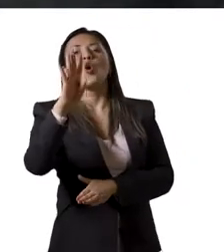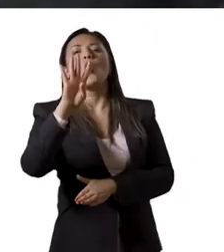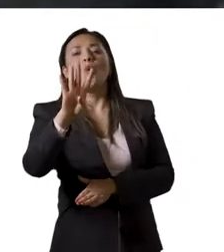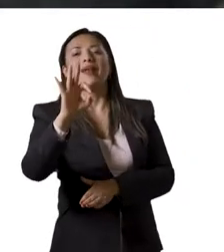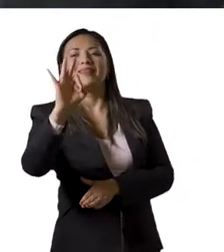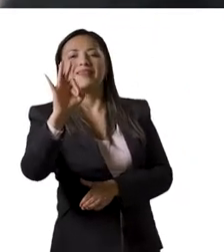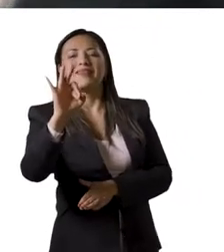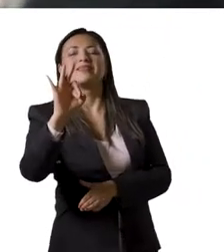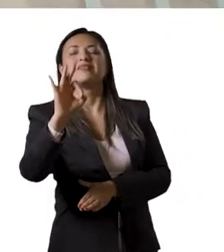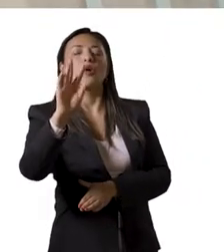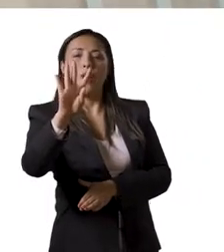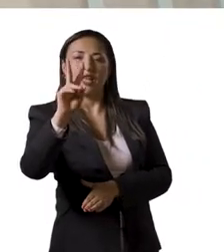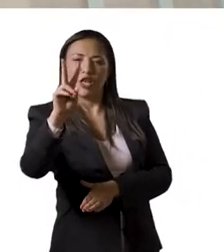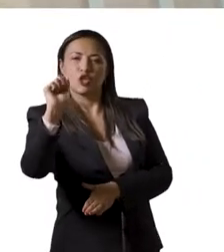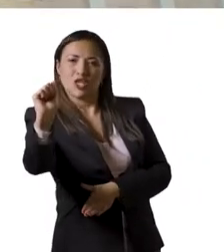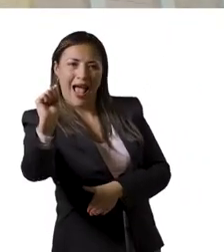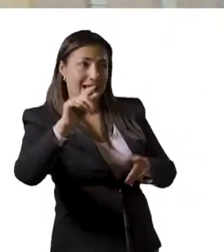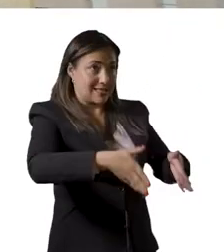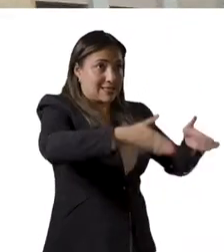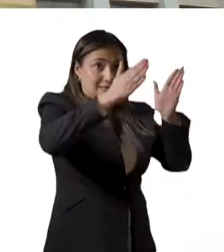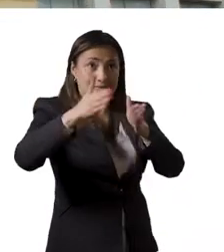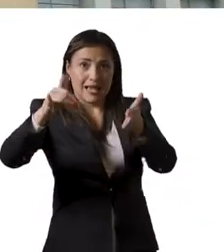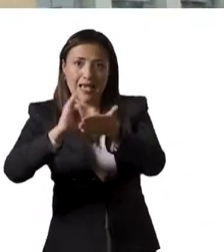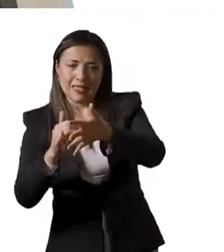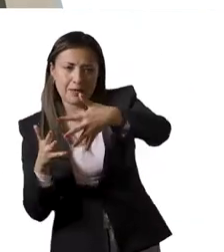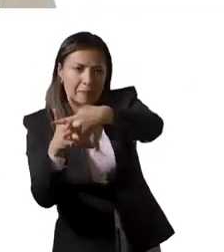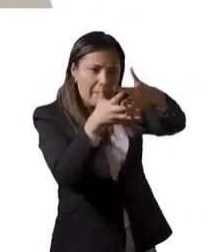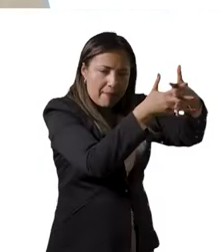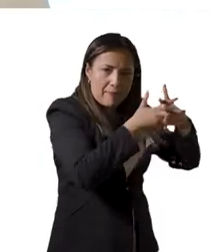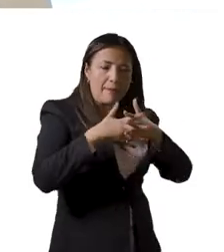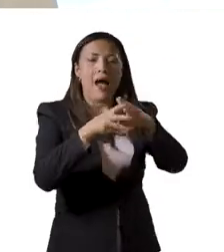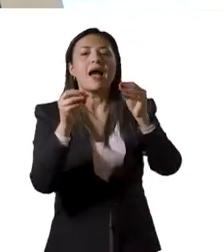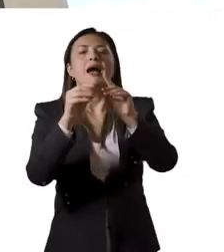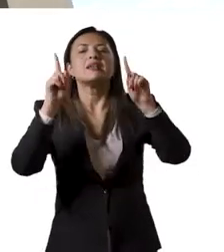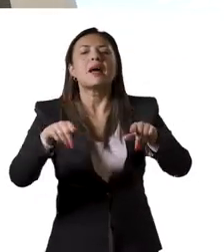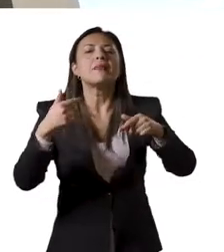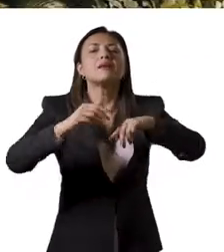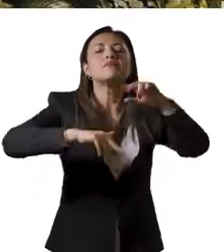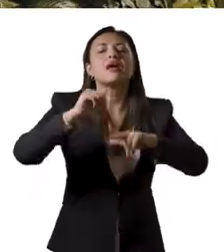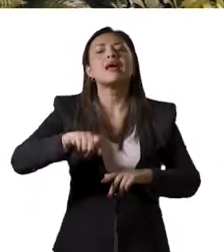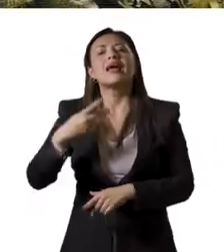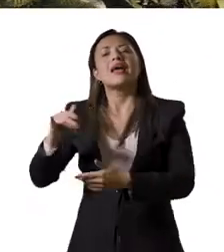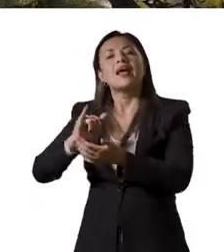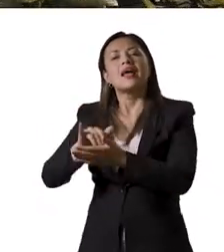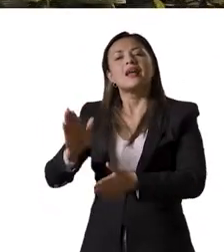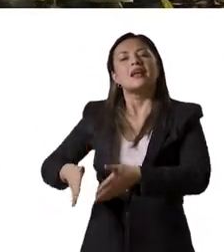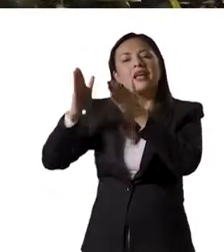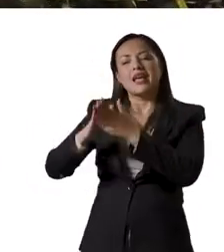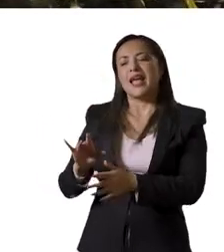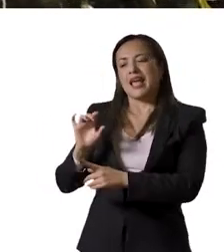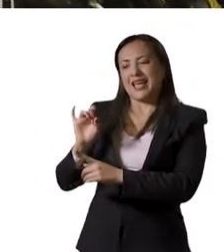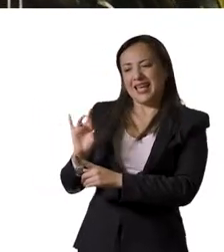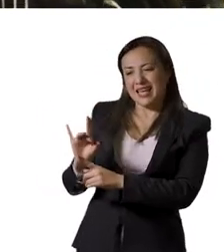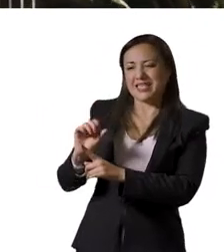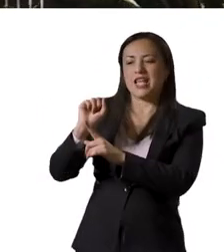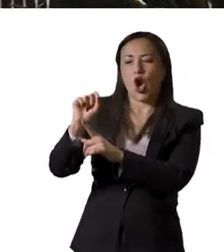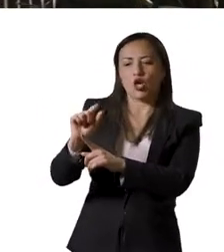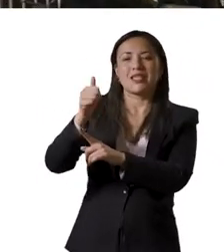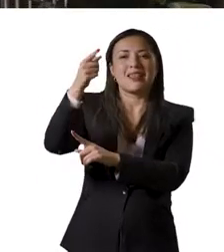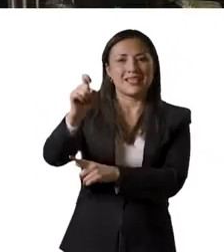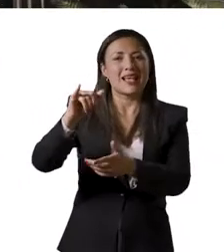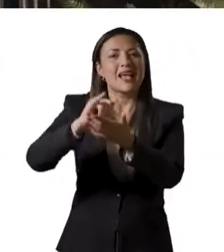41, 42 y 42A en la consolidación y optimización de usos académicos en los bloques